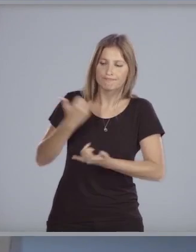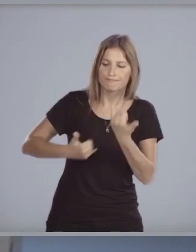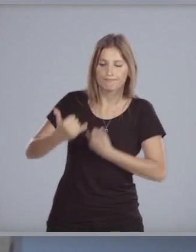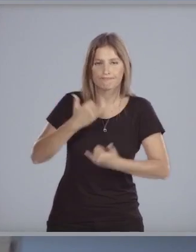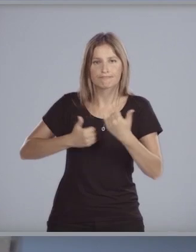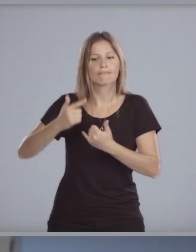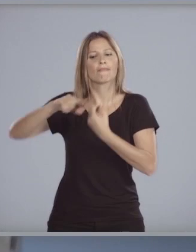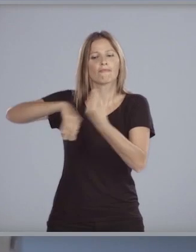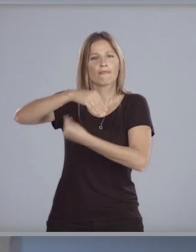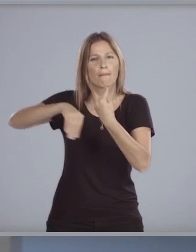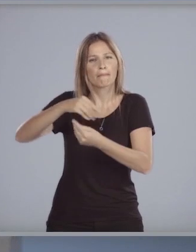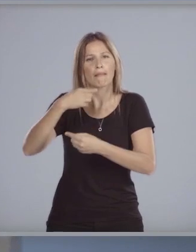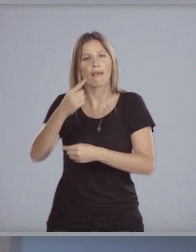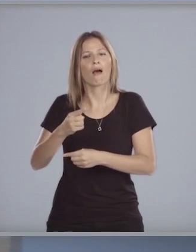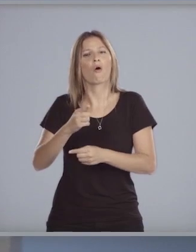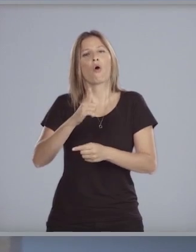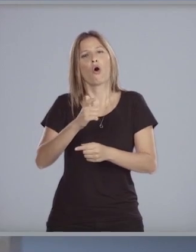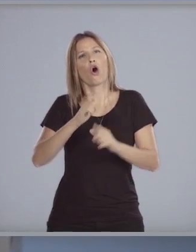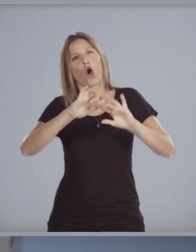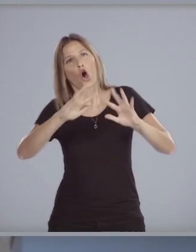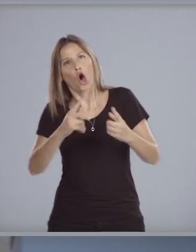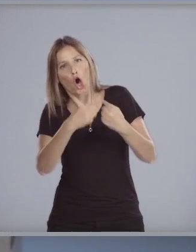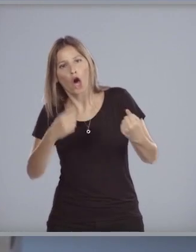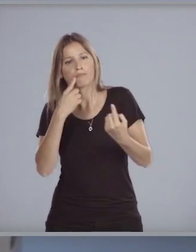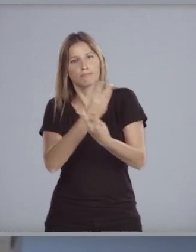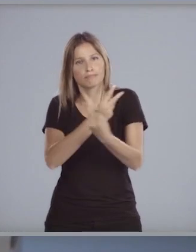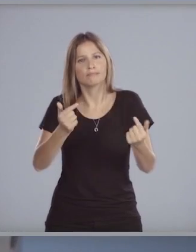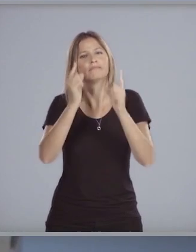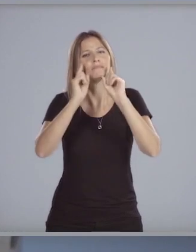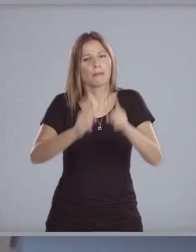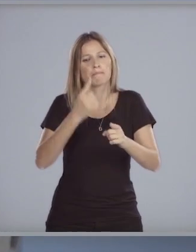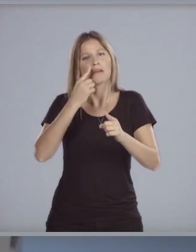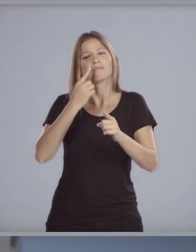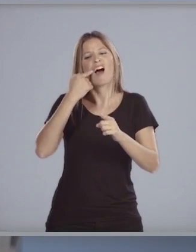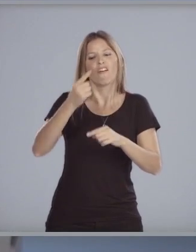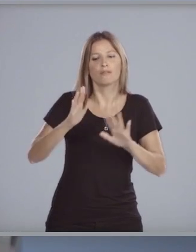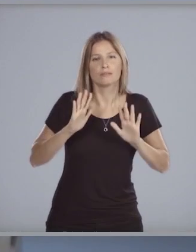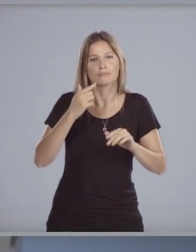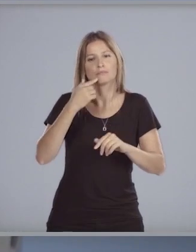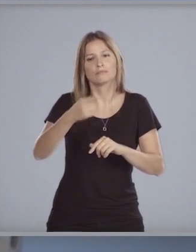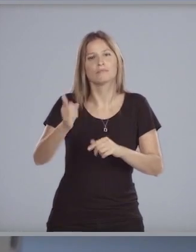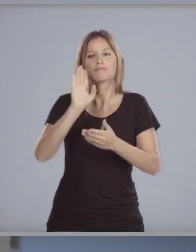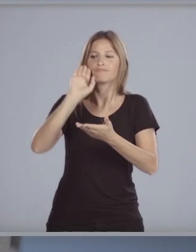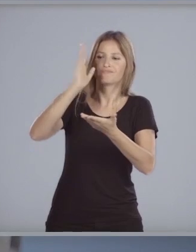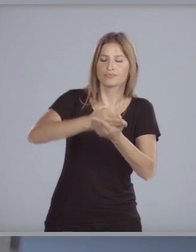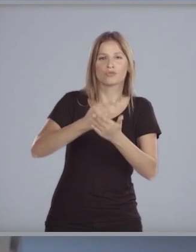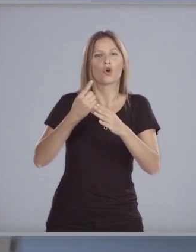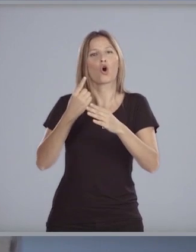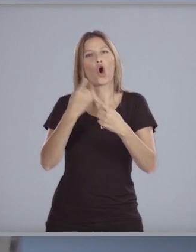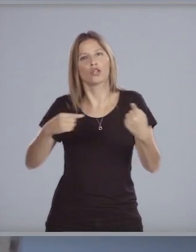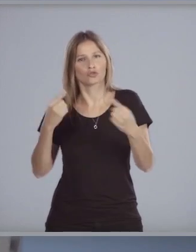sobre delitos de lesa humanidad. Hará el seguimiento del cumplimiento de las sentencias dictadas contra el Estado